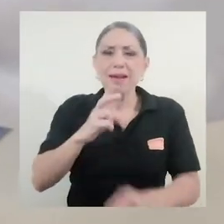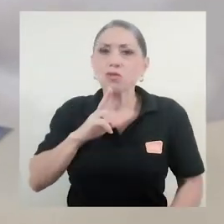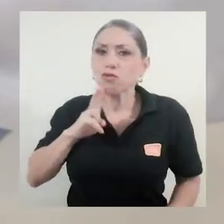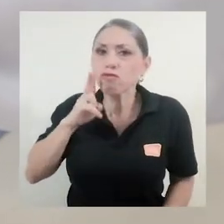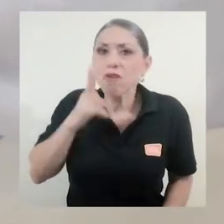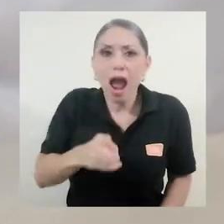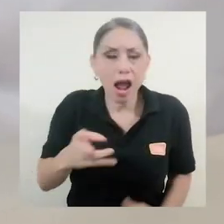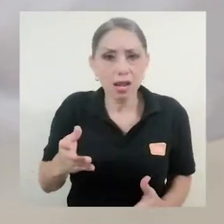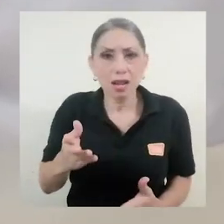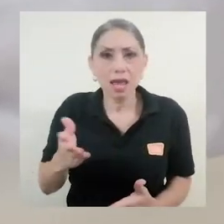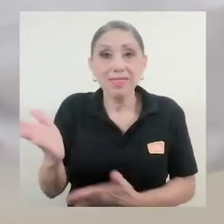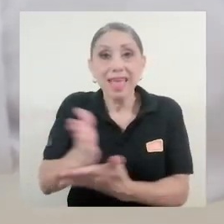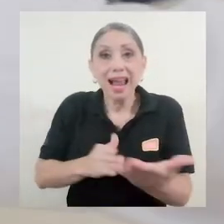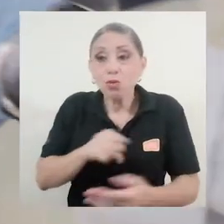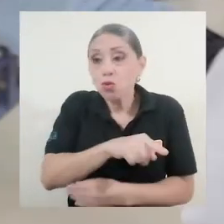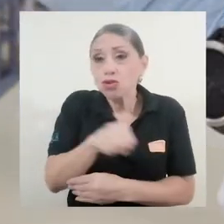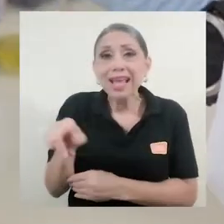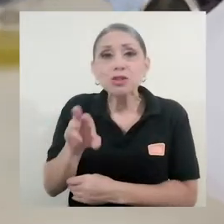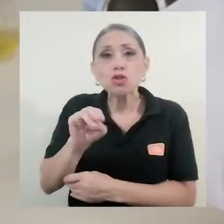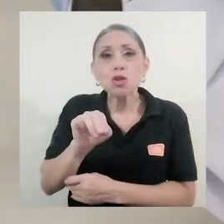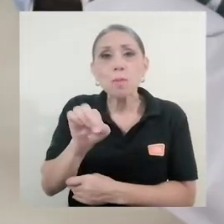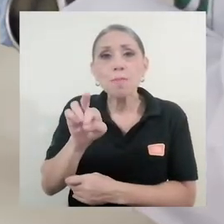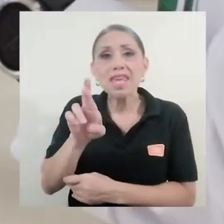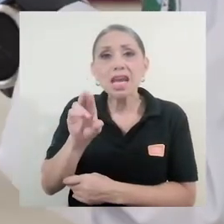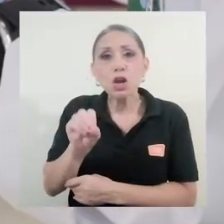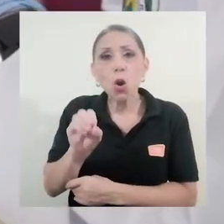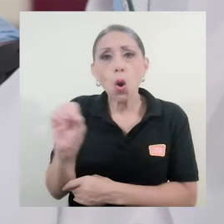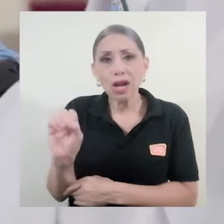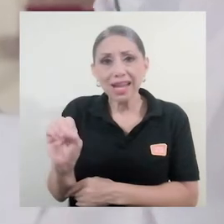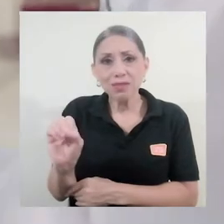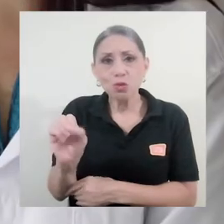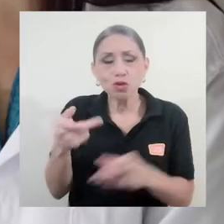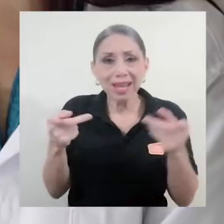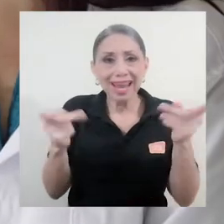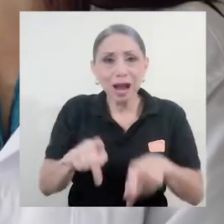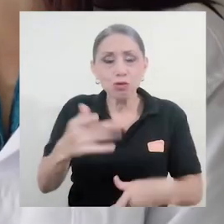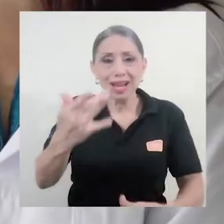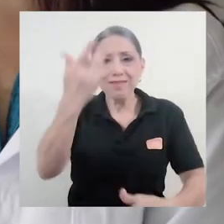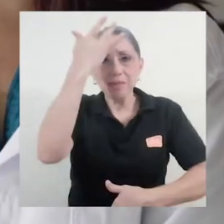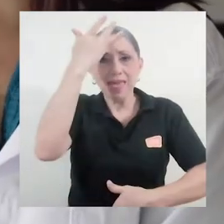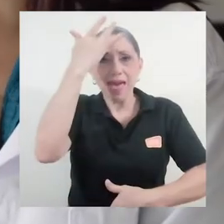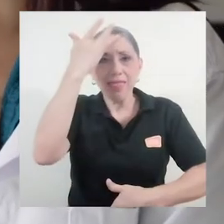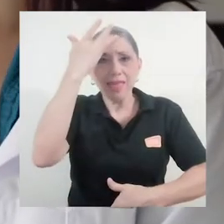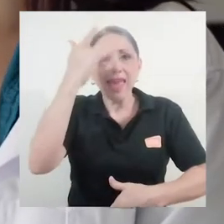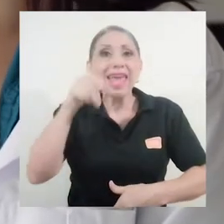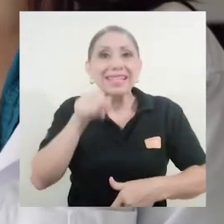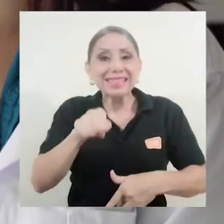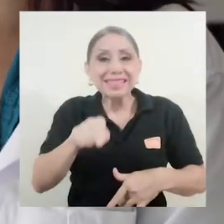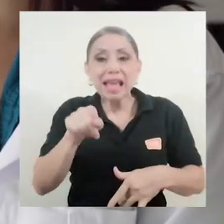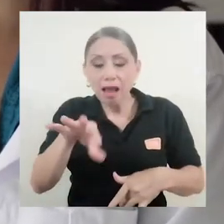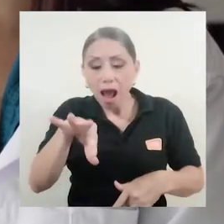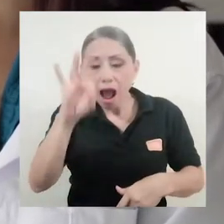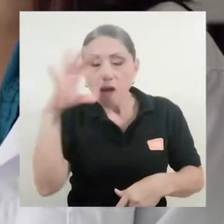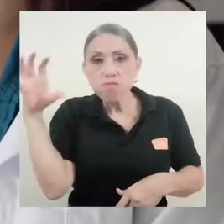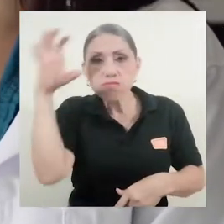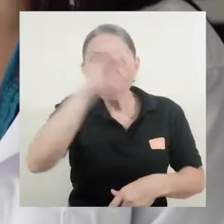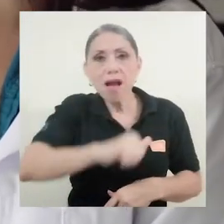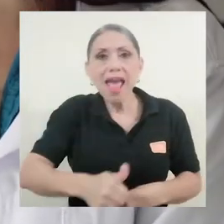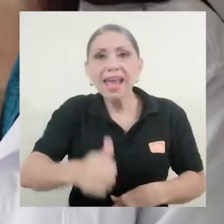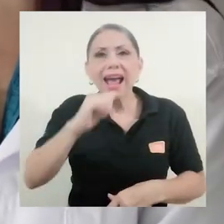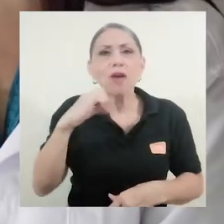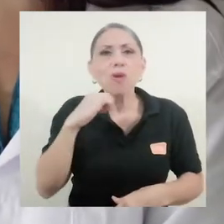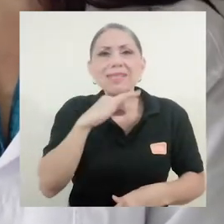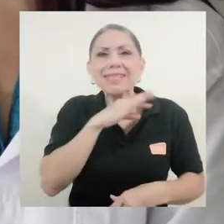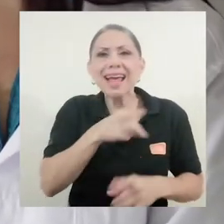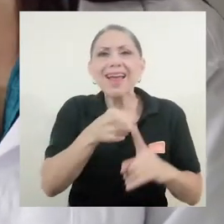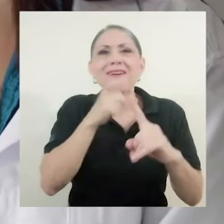real de que algunos de estos microorganismos que causan enfermedad estén saliendo en aguas residuales y si eso